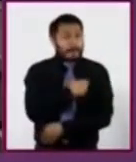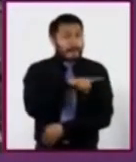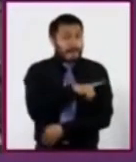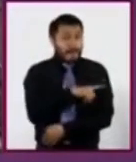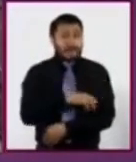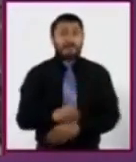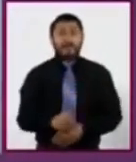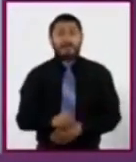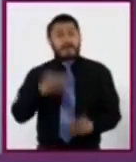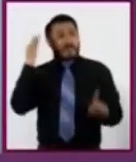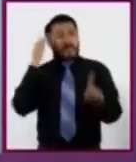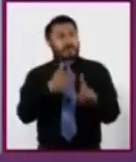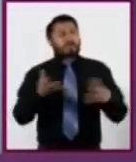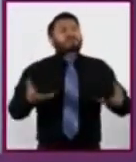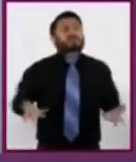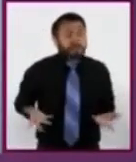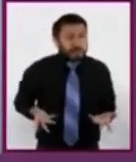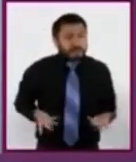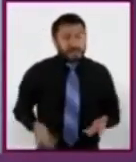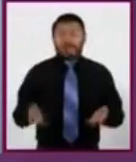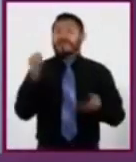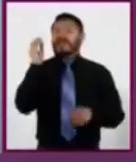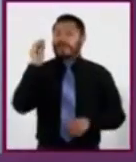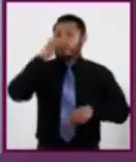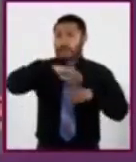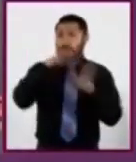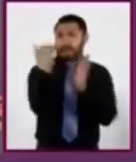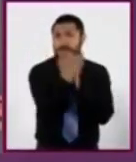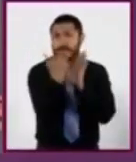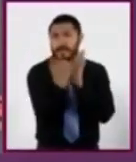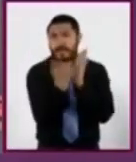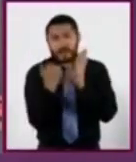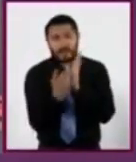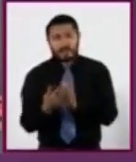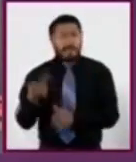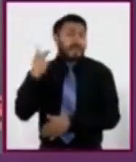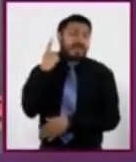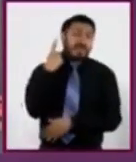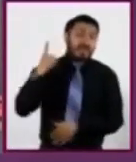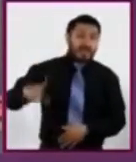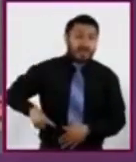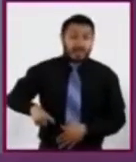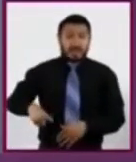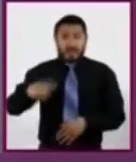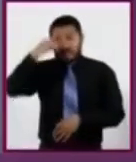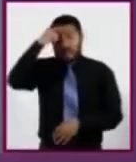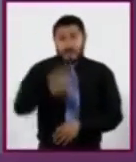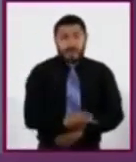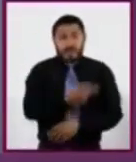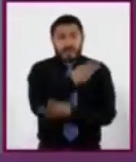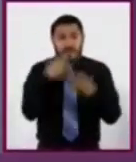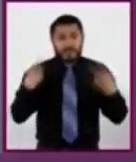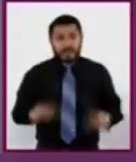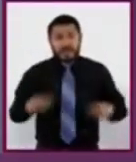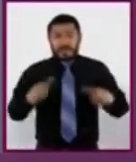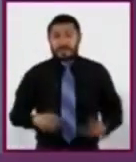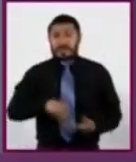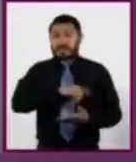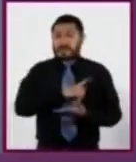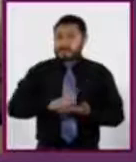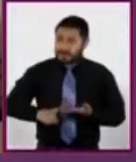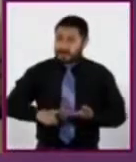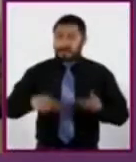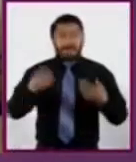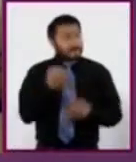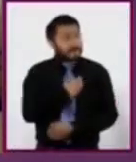Su misión es establecer las políticas de Estado para que las personas ejerzan su derecho a la protección en ese ámbito.